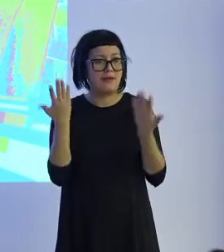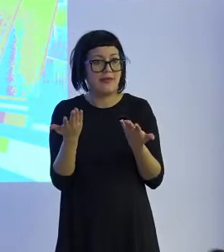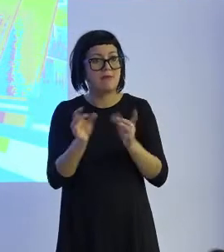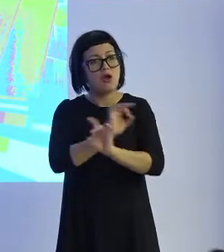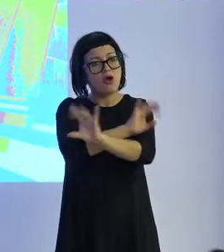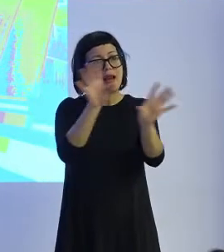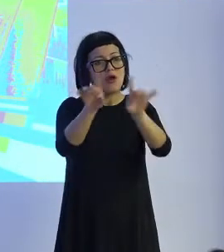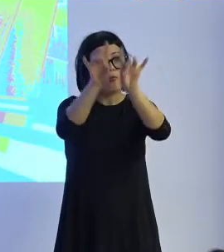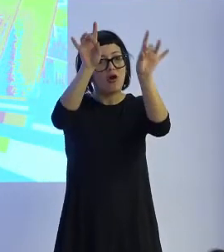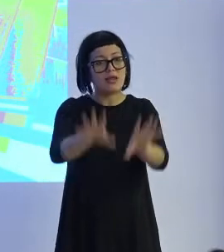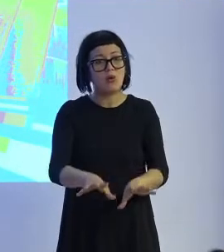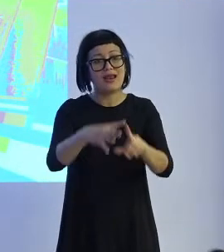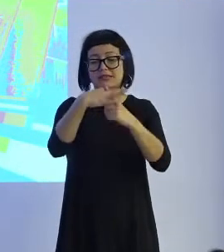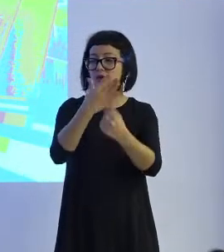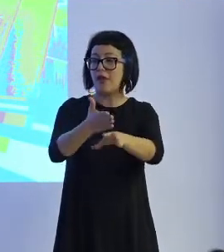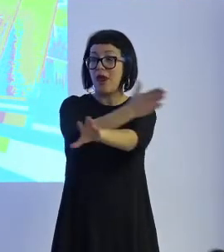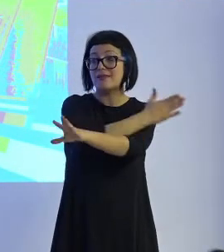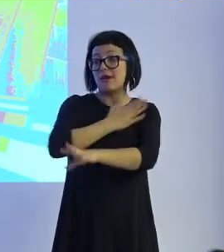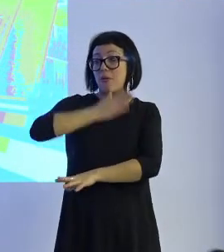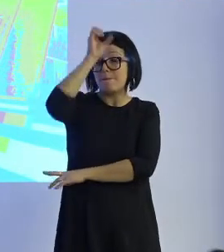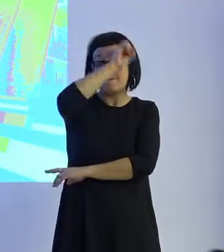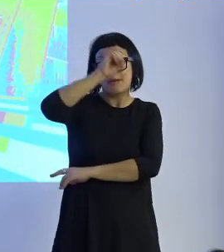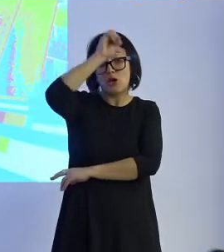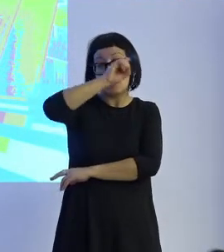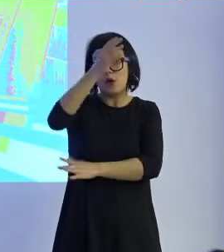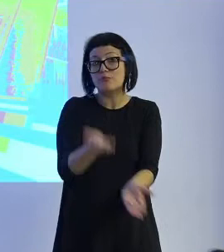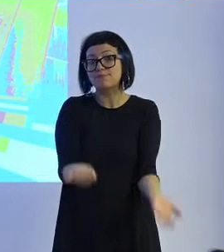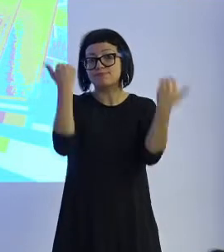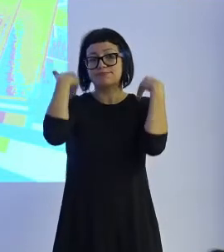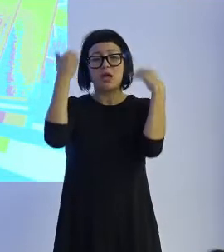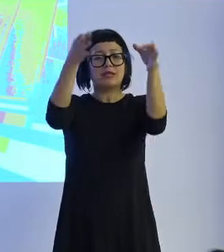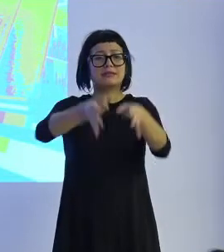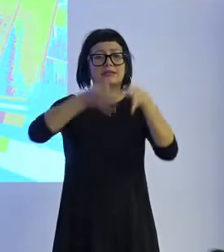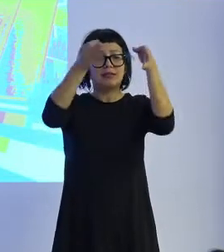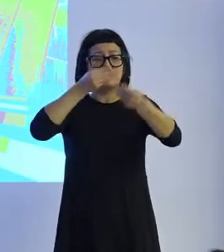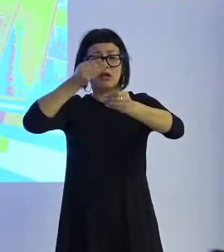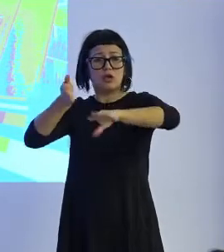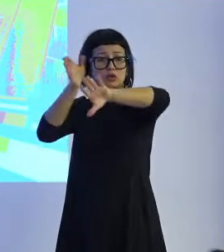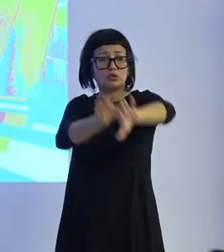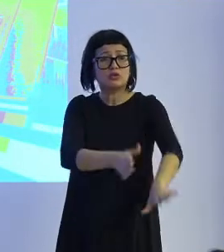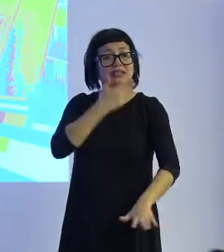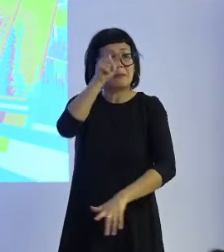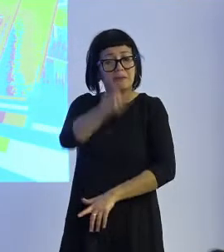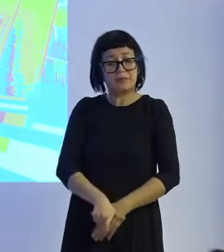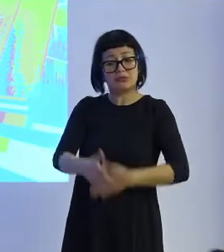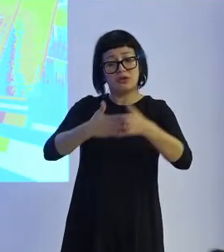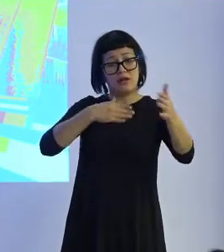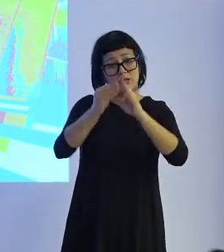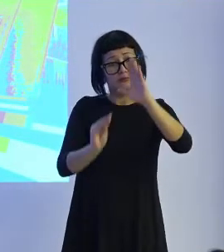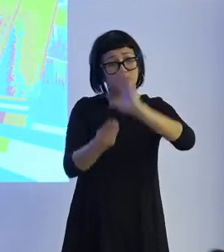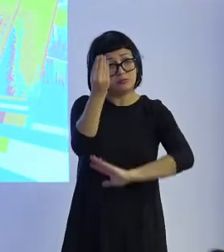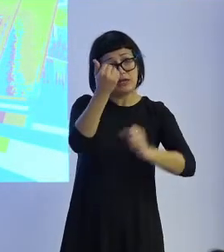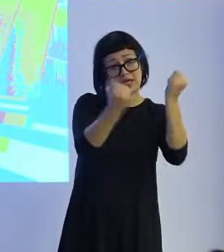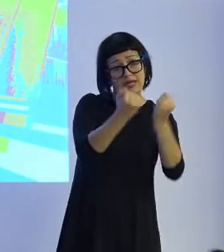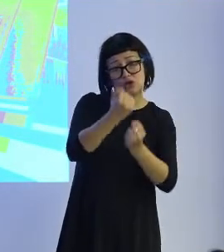pero, insisto, igual que en el supuesto anterior, en mi opinión, la responsabilidad se le debe derivar o se le debe trasladar o al fabricante del vehículo o al desarrollador